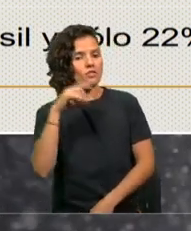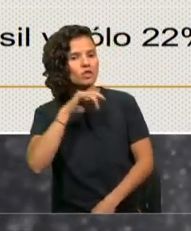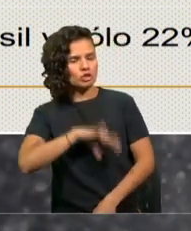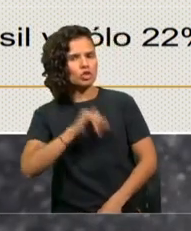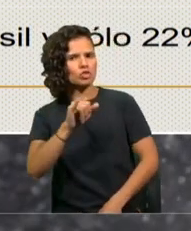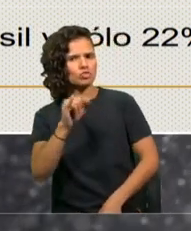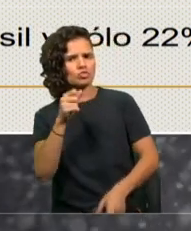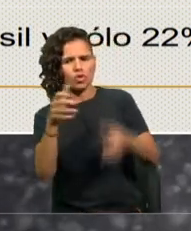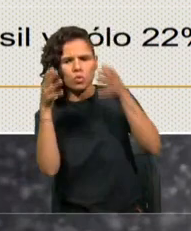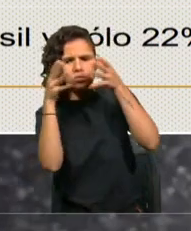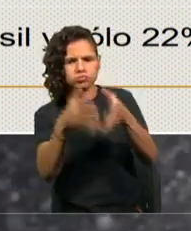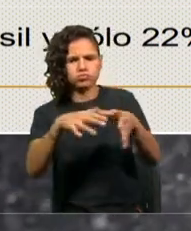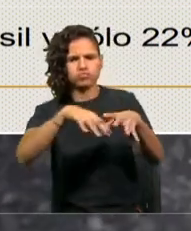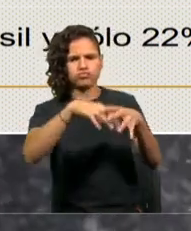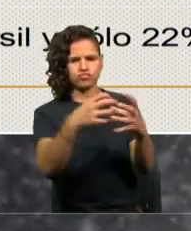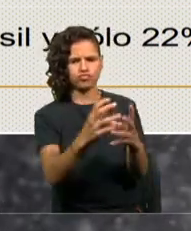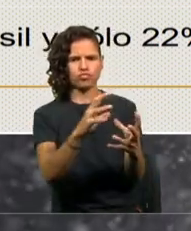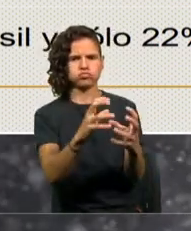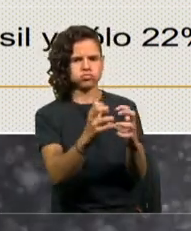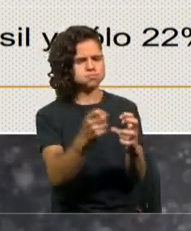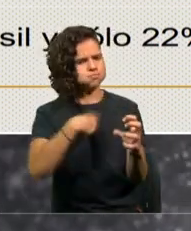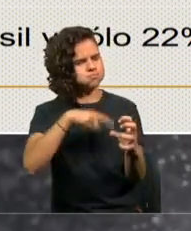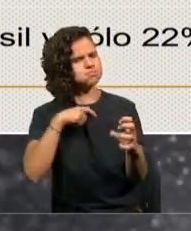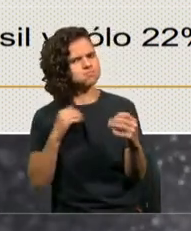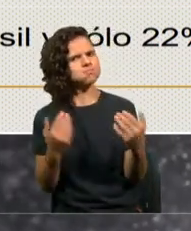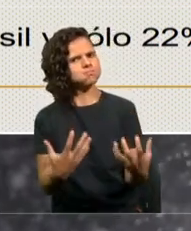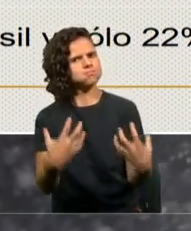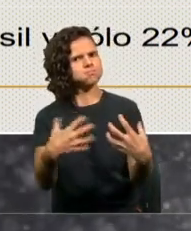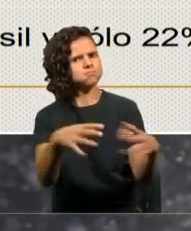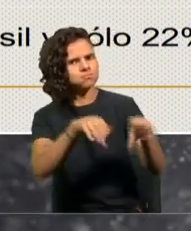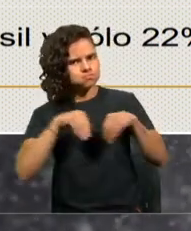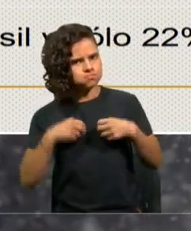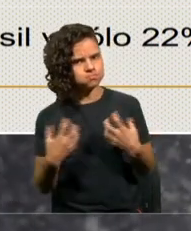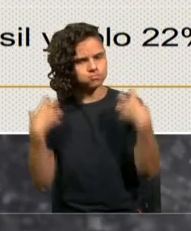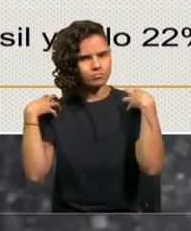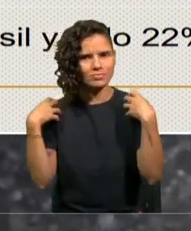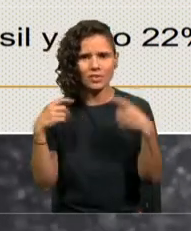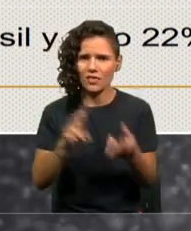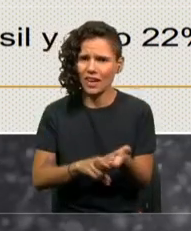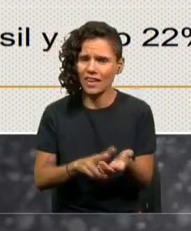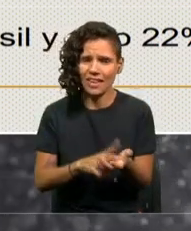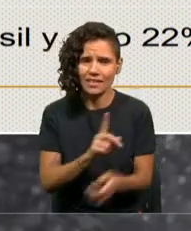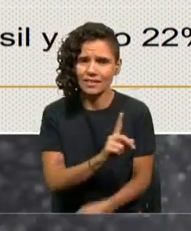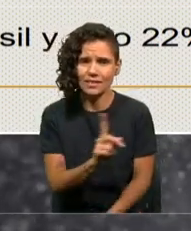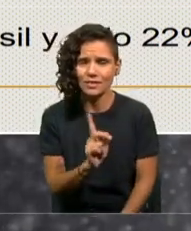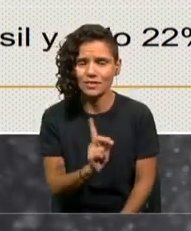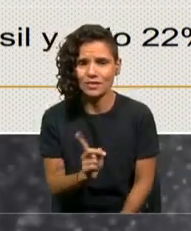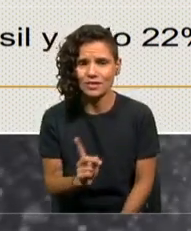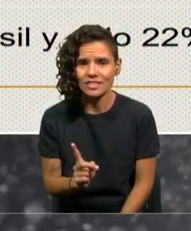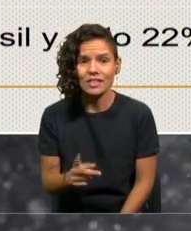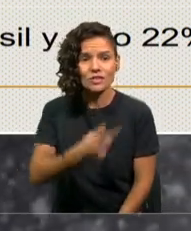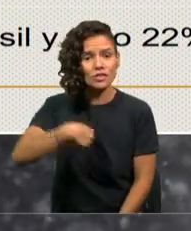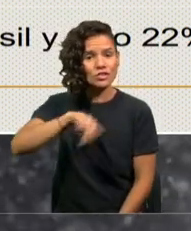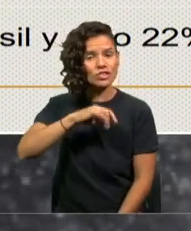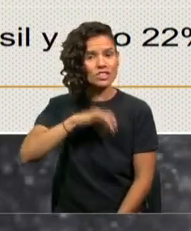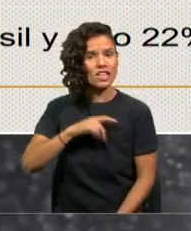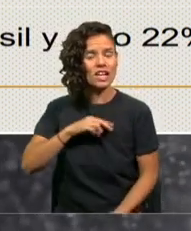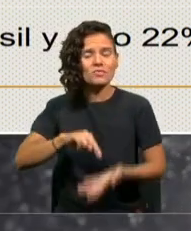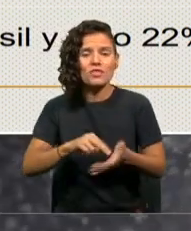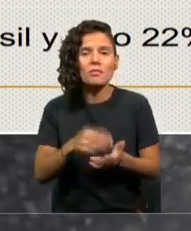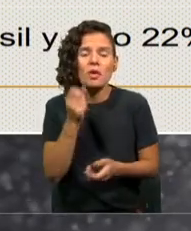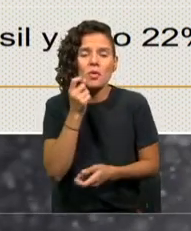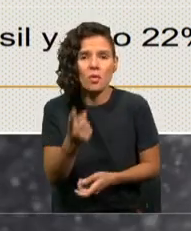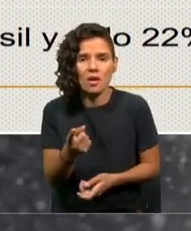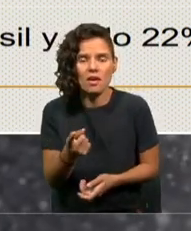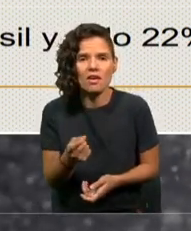climático, pero más bien es lo contrario. Nosotros tenemos el problema de que se ha dicho que